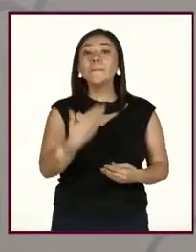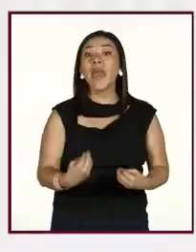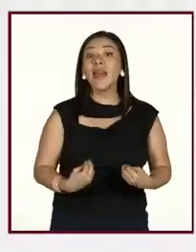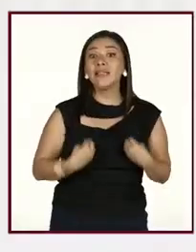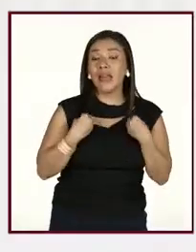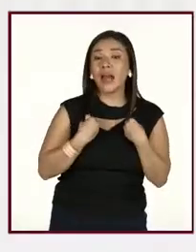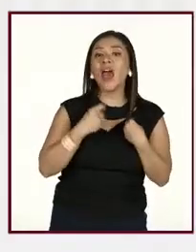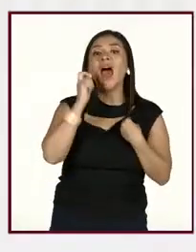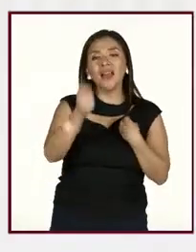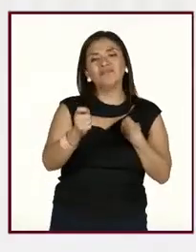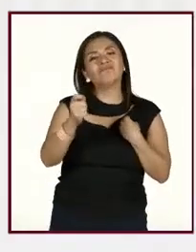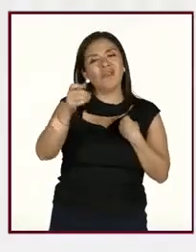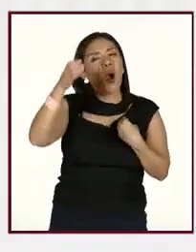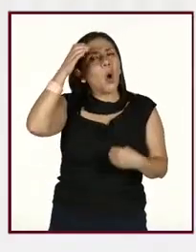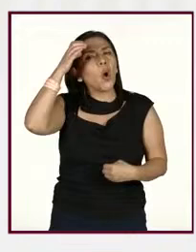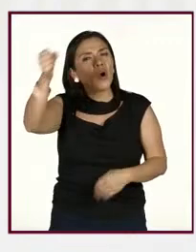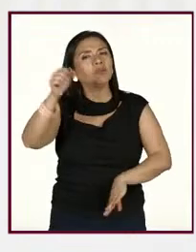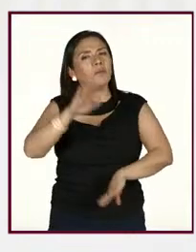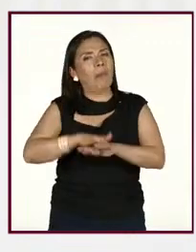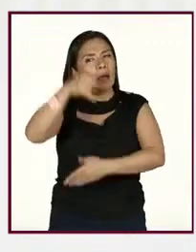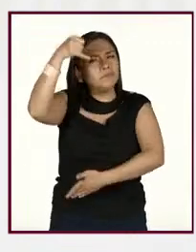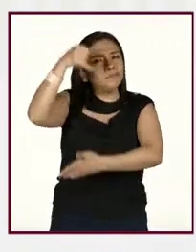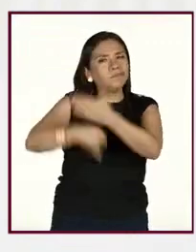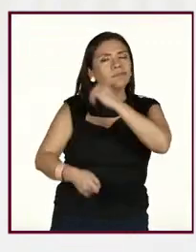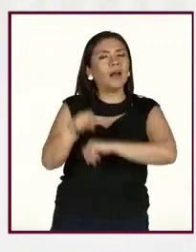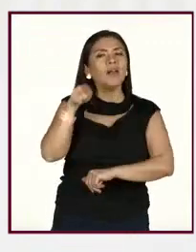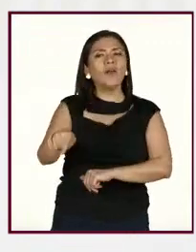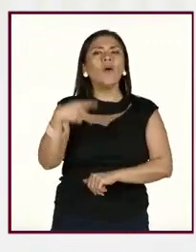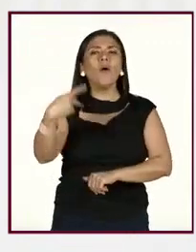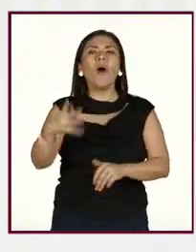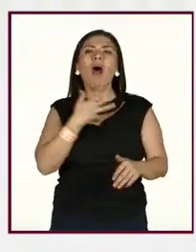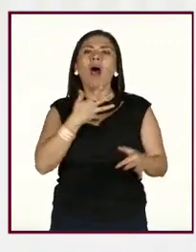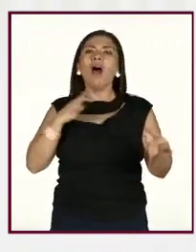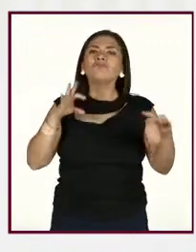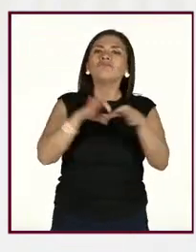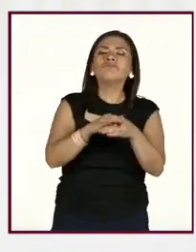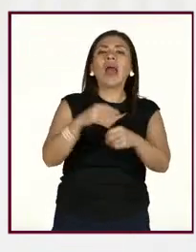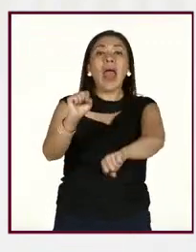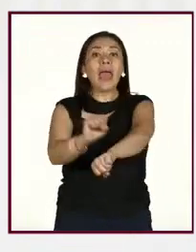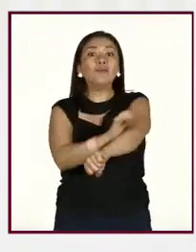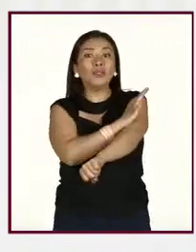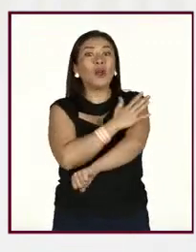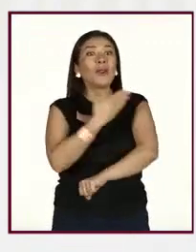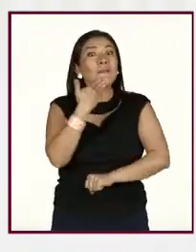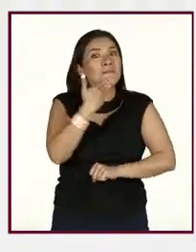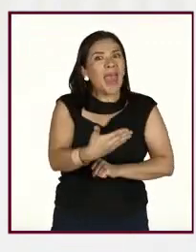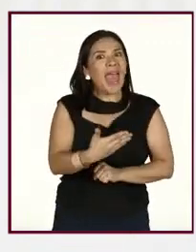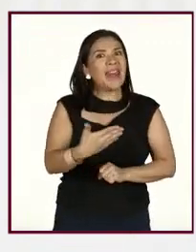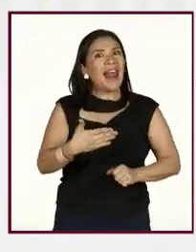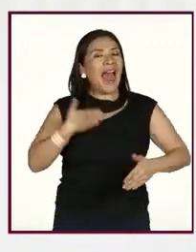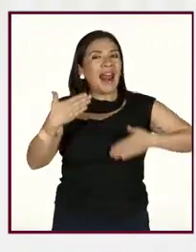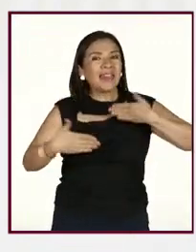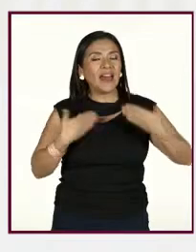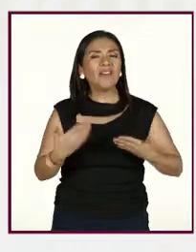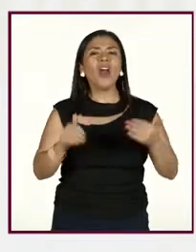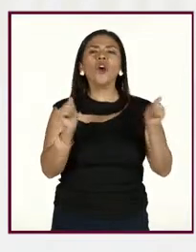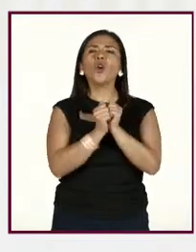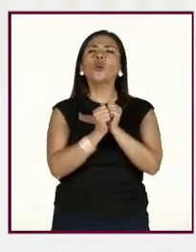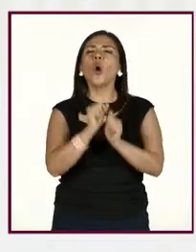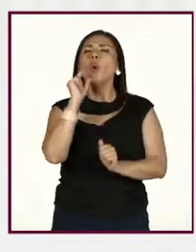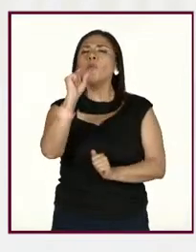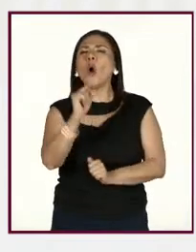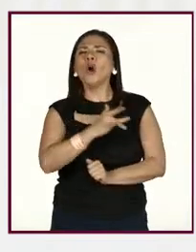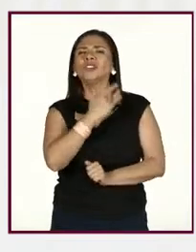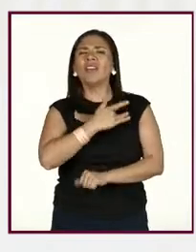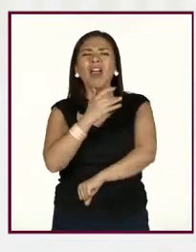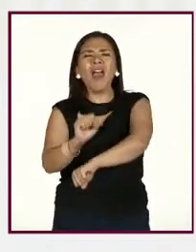es un concepto amplio que está relacionado con las emociones agradables, con un bajo nivel de emociones desgastante